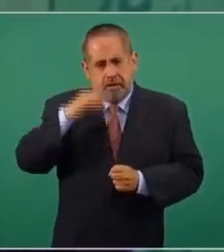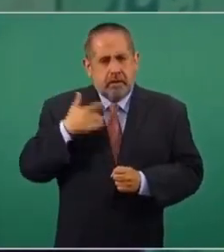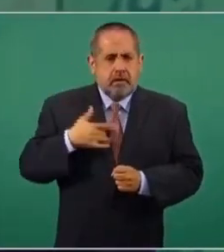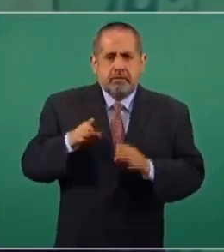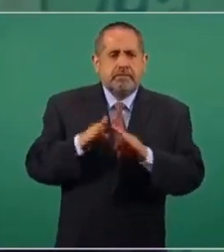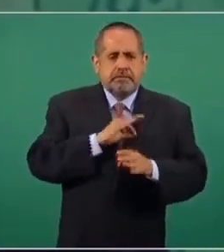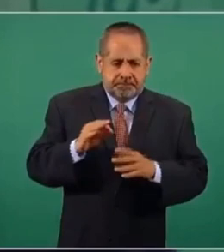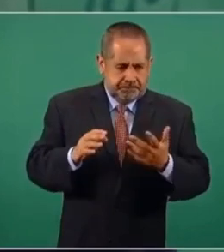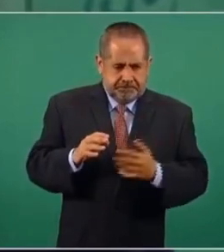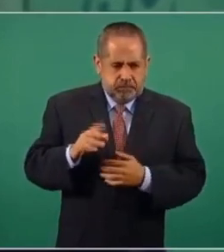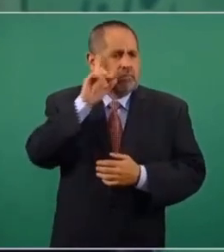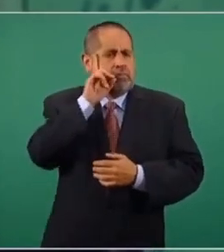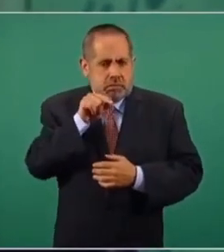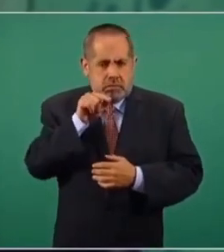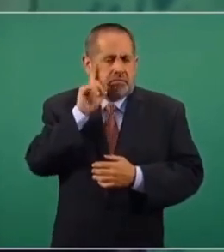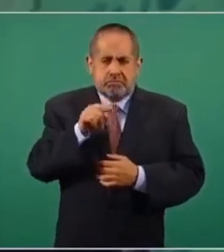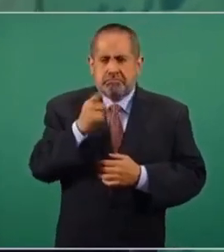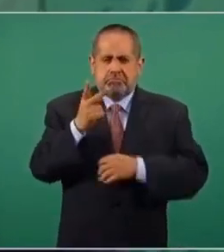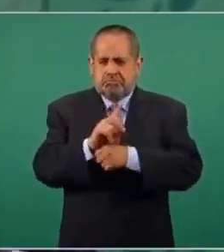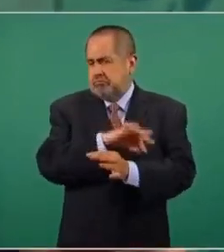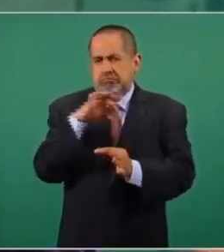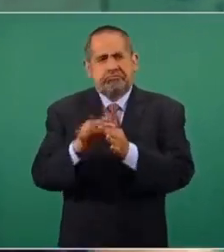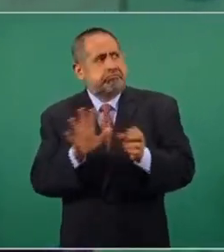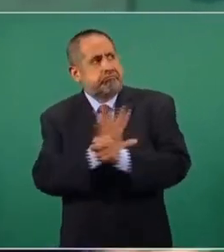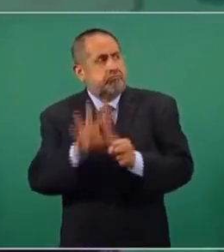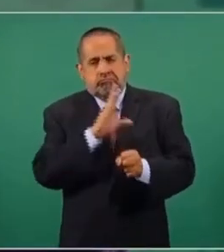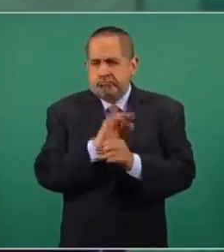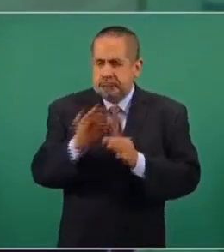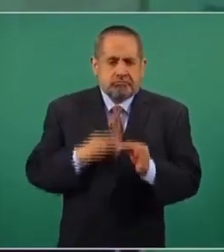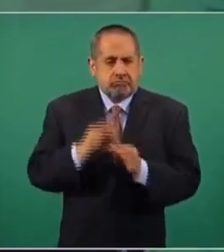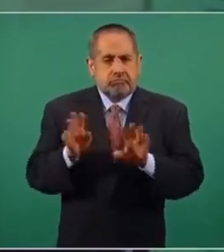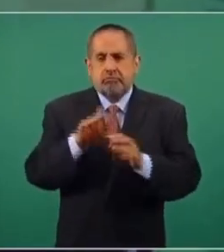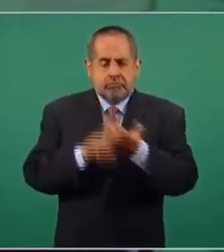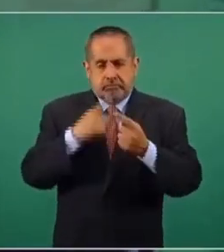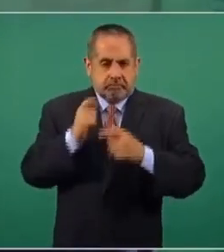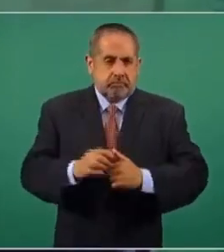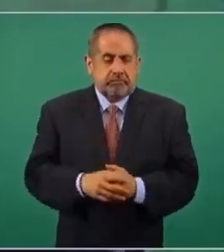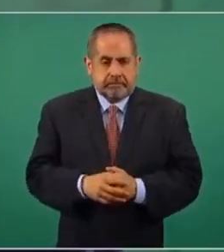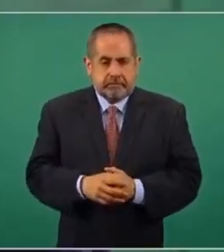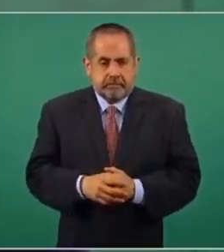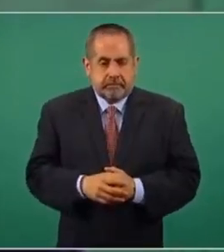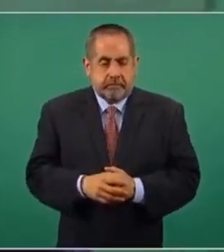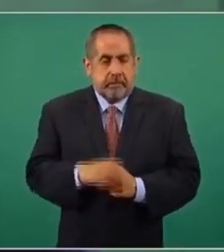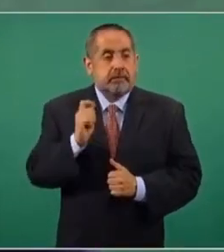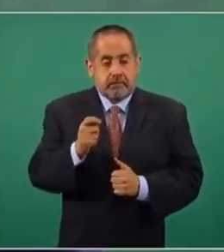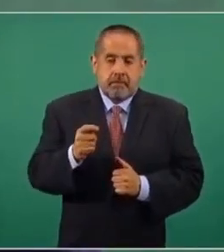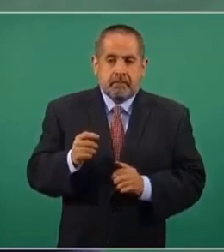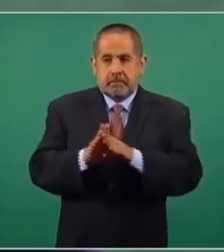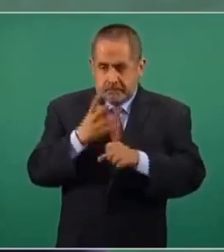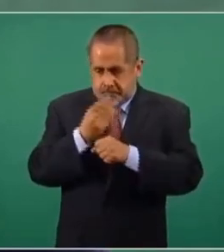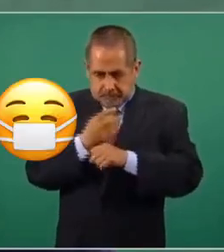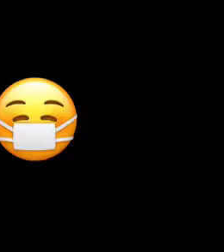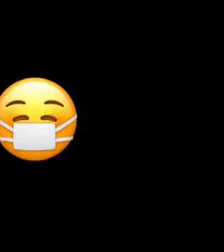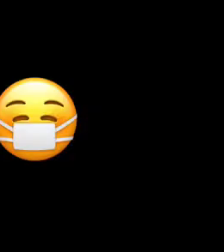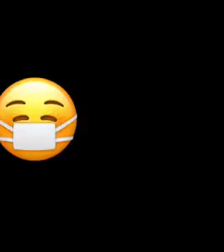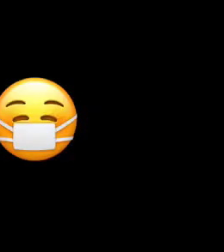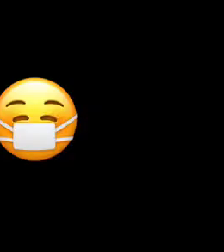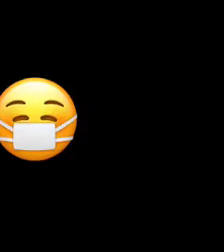para mañana, pasado mañana ya, esté controlada la situación. Por porque se está actuando.